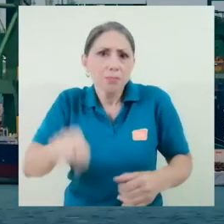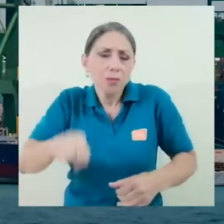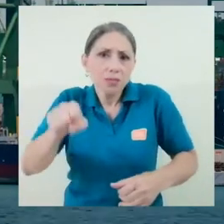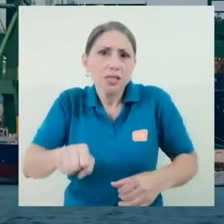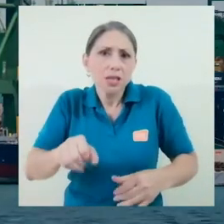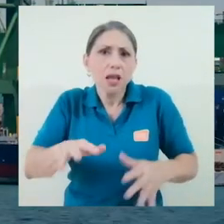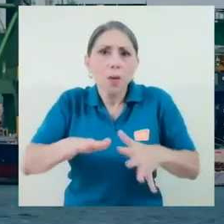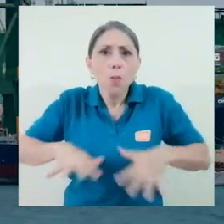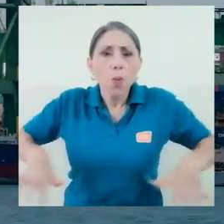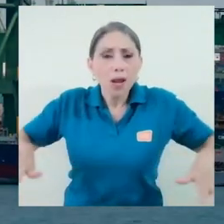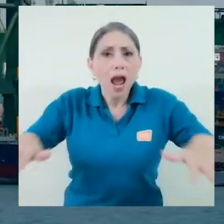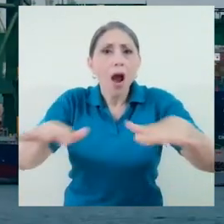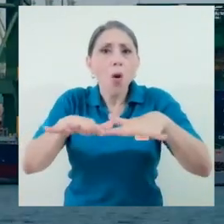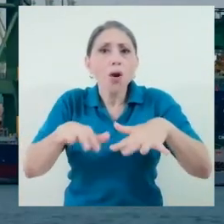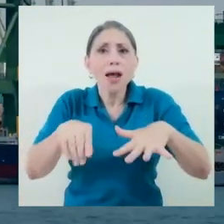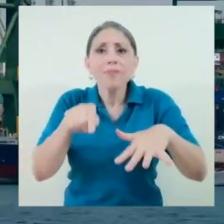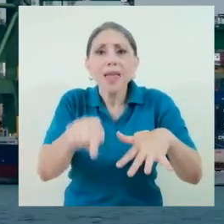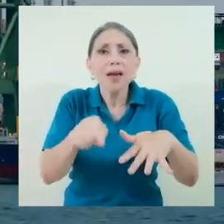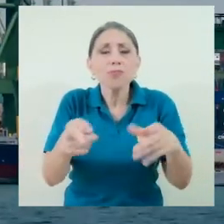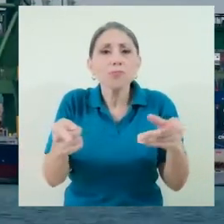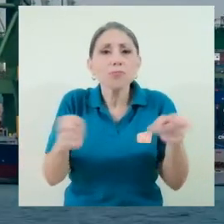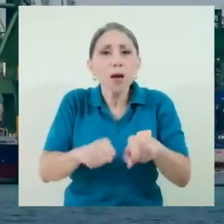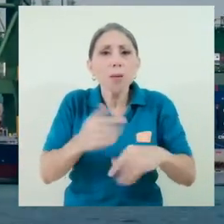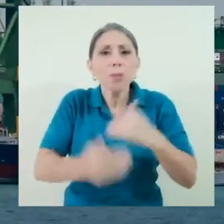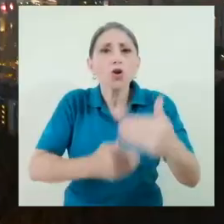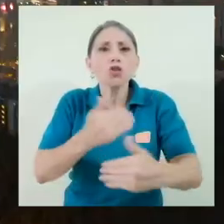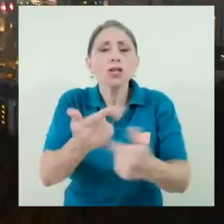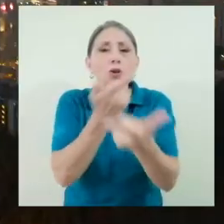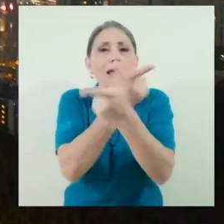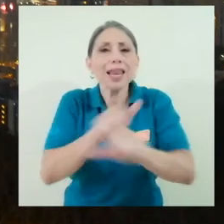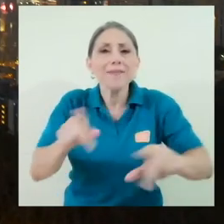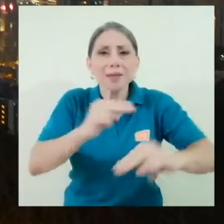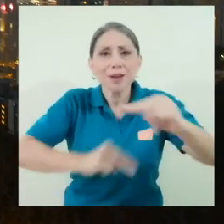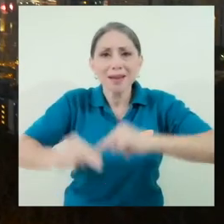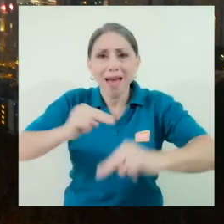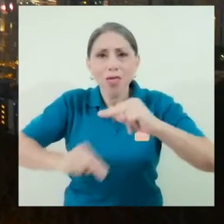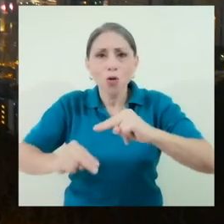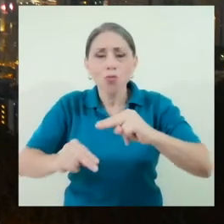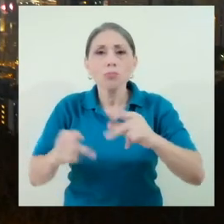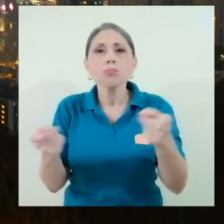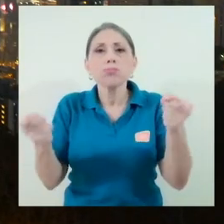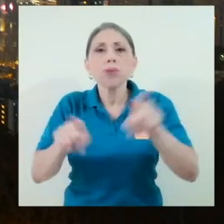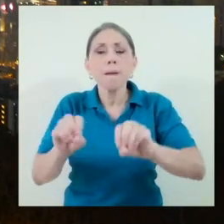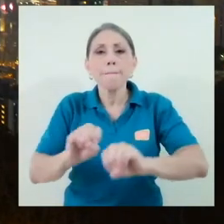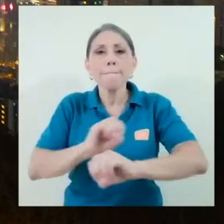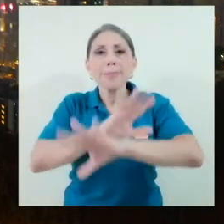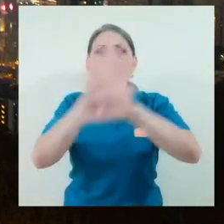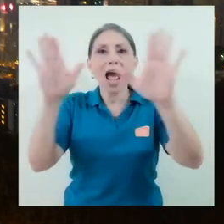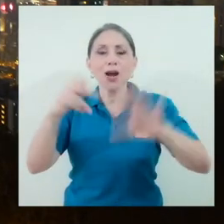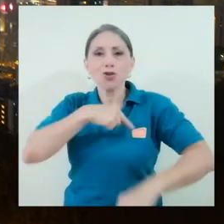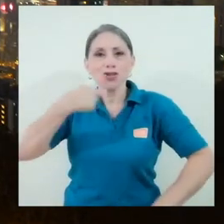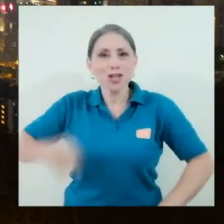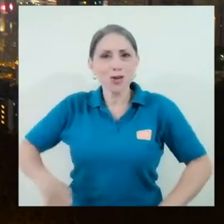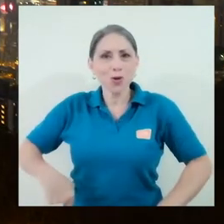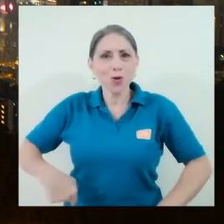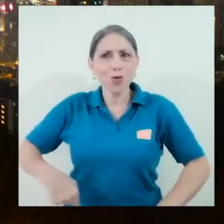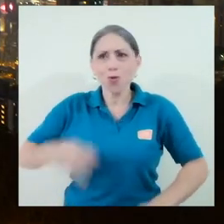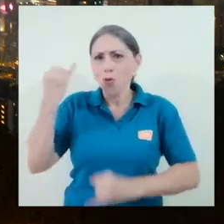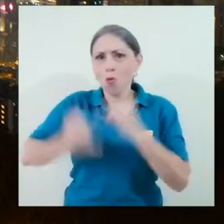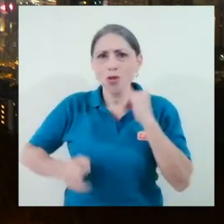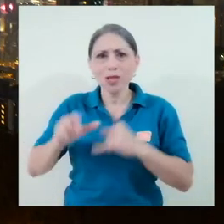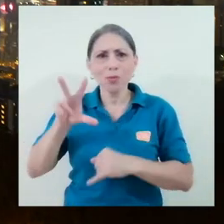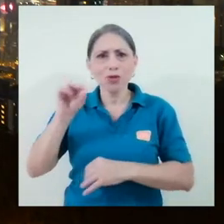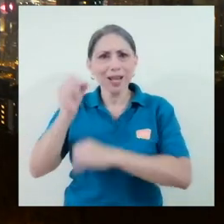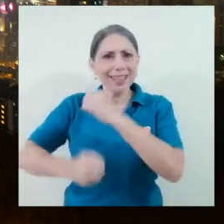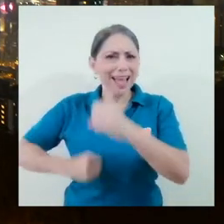comercio libre que generó el milagro chino y generó una inmensa ola de prosperidad en los últimos 30 años, 20,